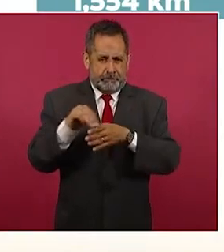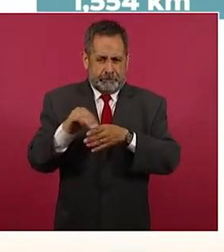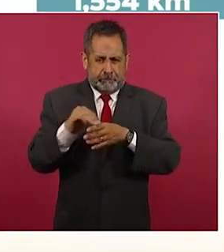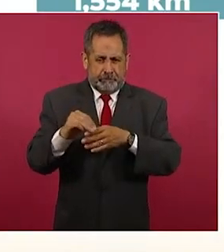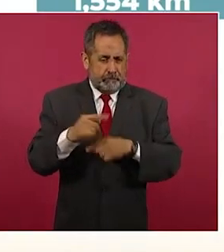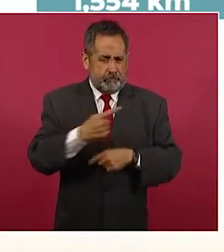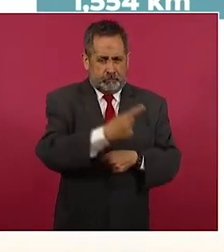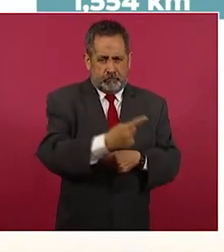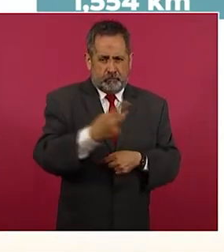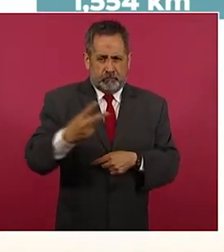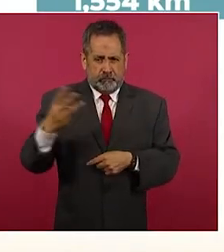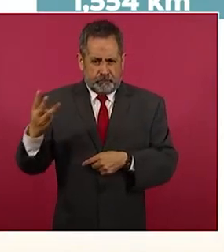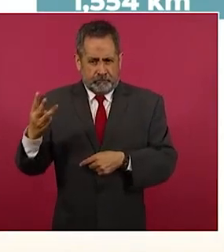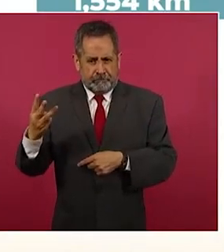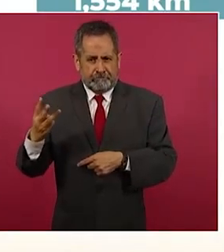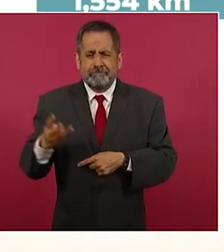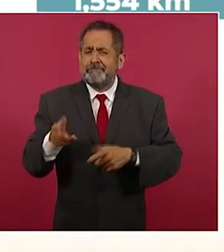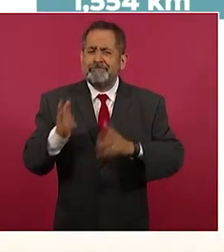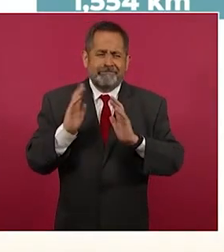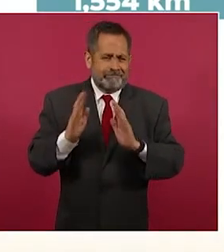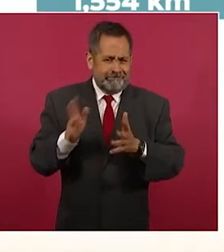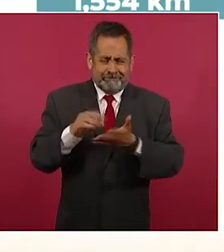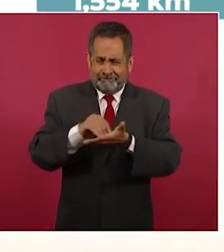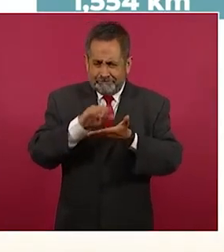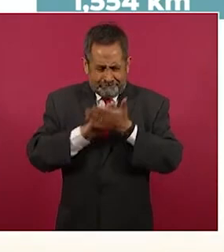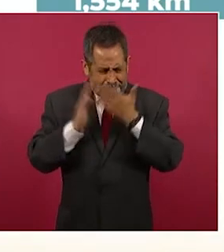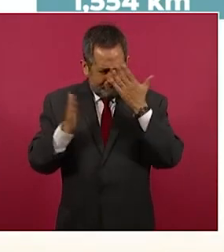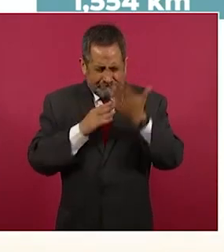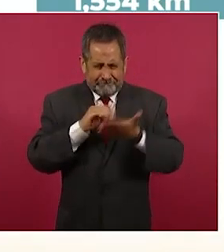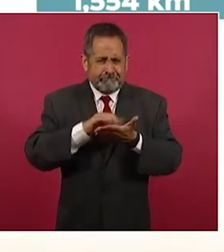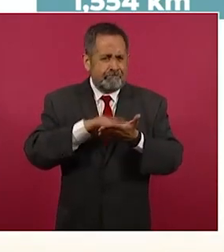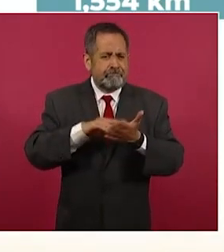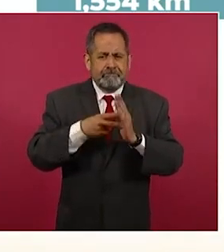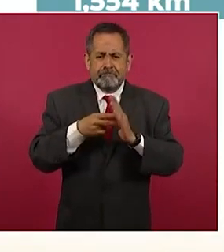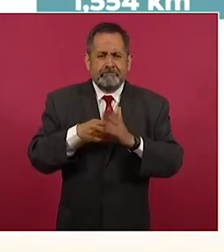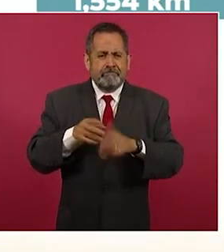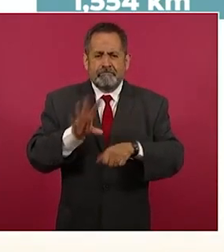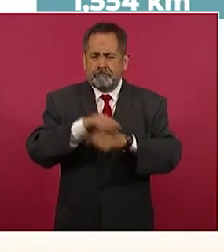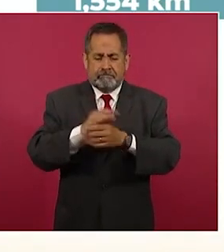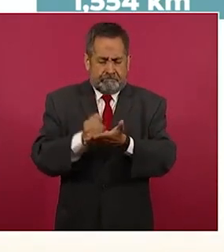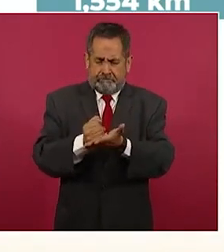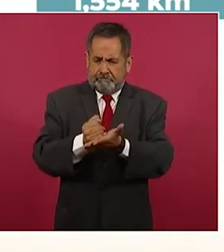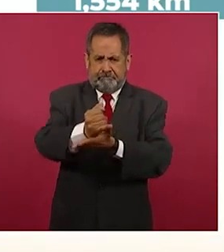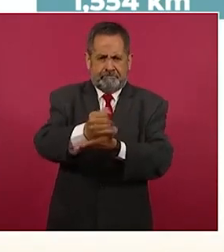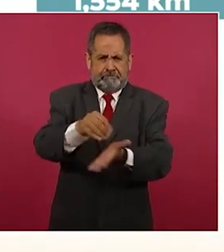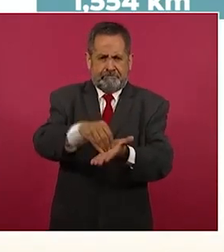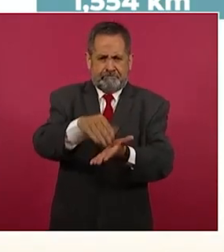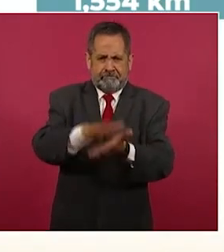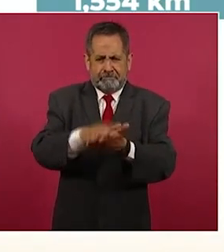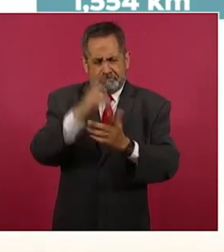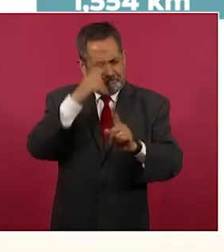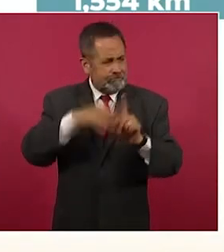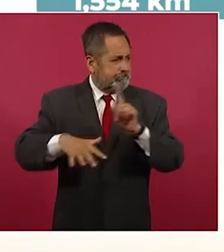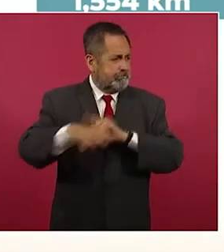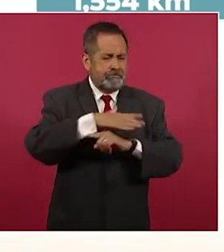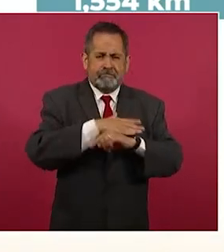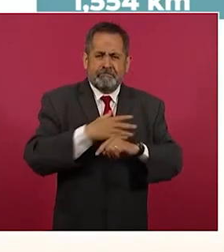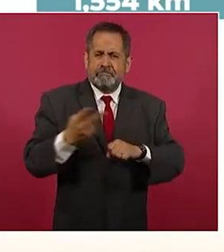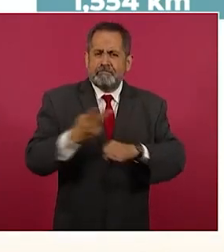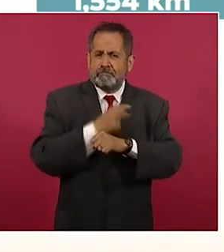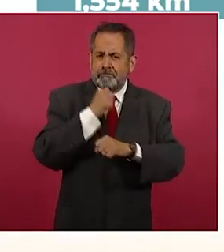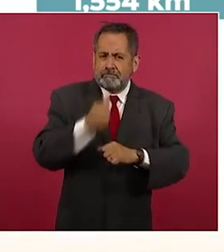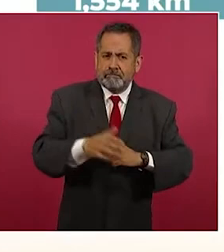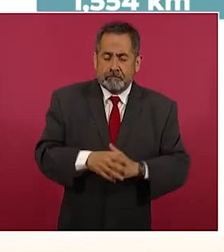morado, se tienen ya manifiestos de impacto ambiental de forma definitiva en la fase 1 y también